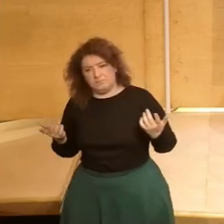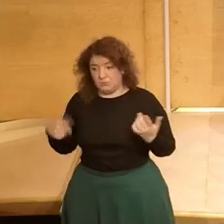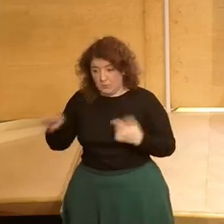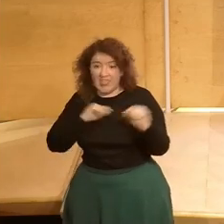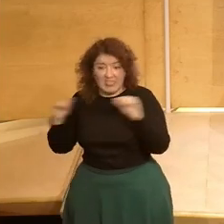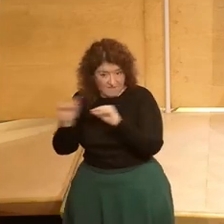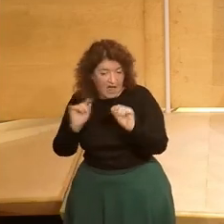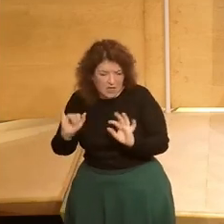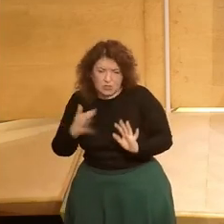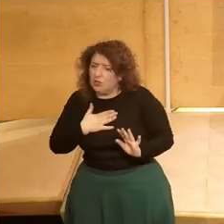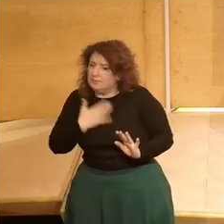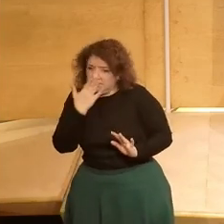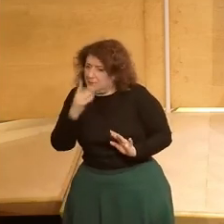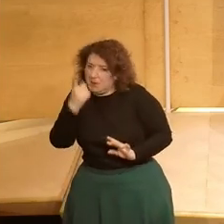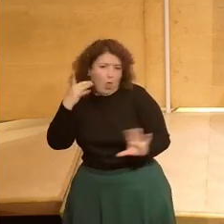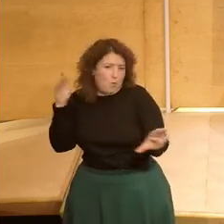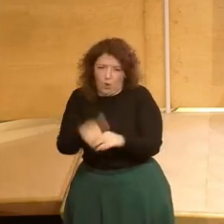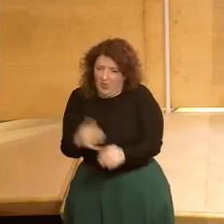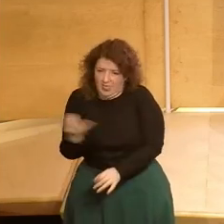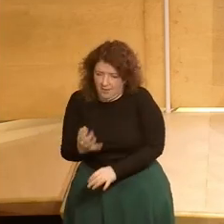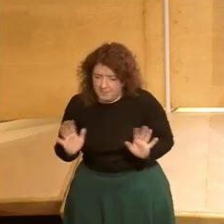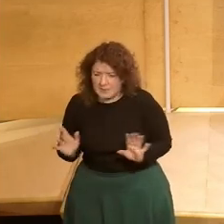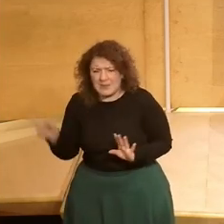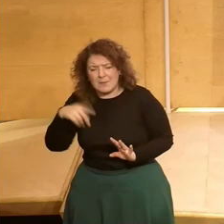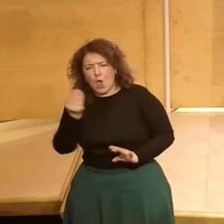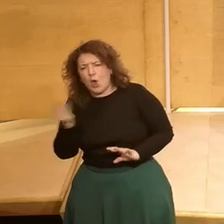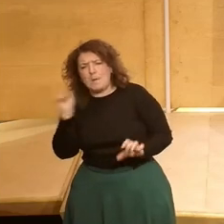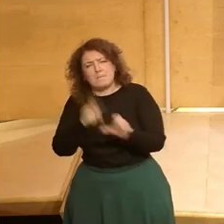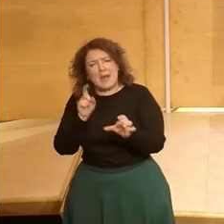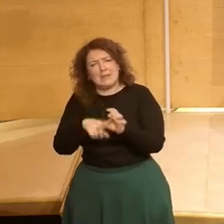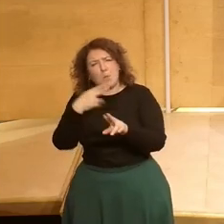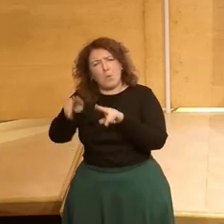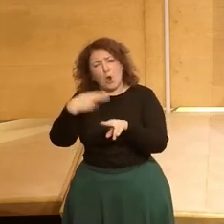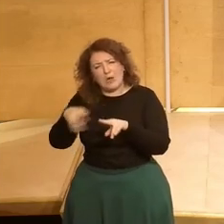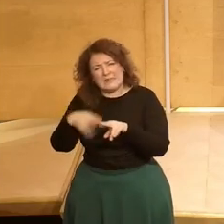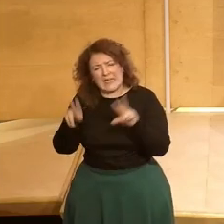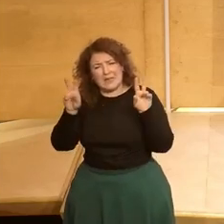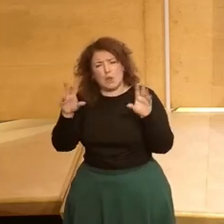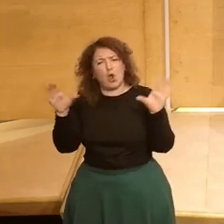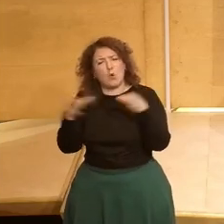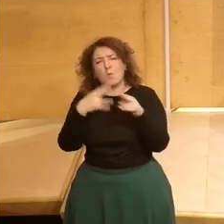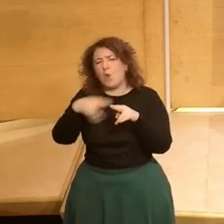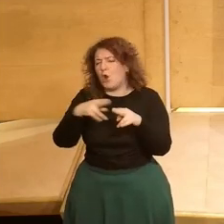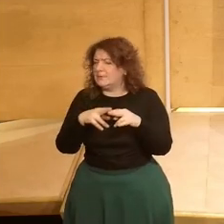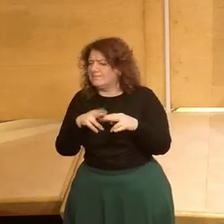los debates yo diría primero votar y luego también creo que a los jóvenes las formas de participación política vinculadas por los partidos les echan un poco para atrás